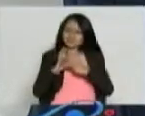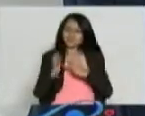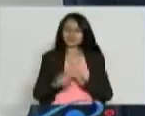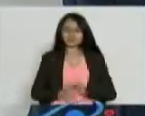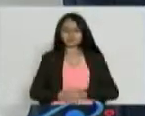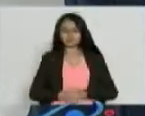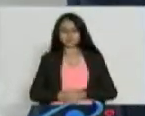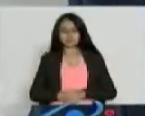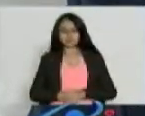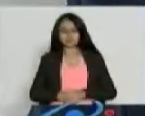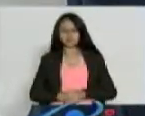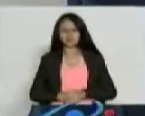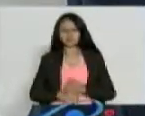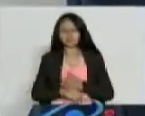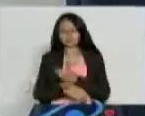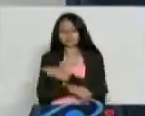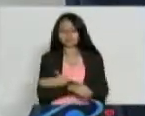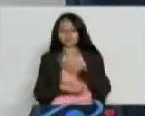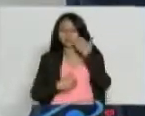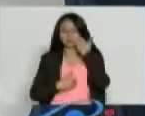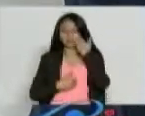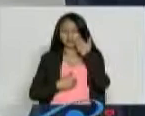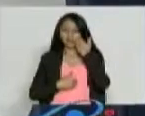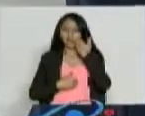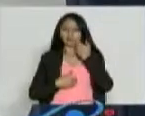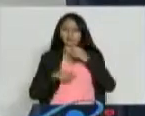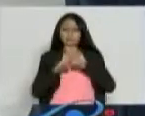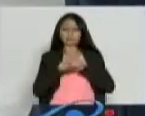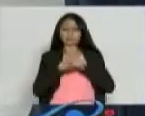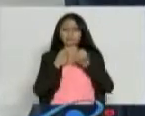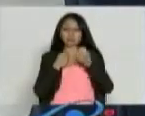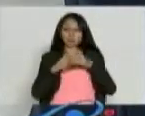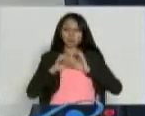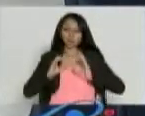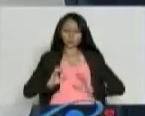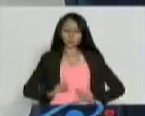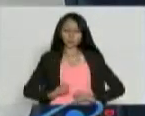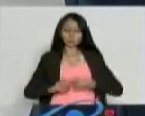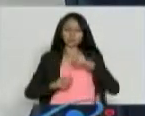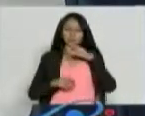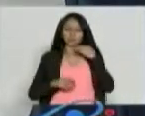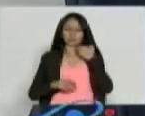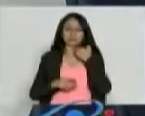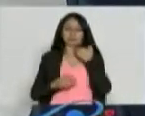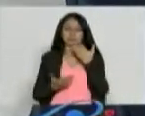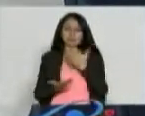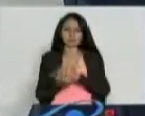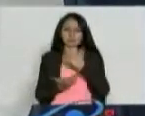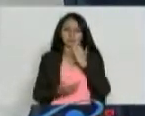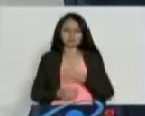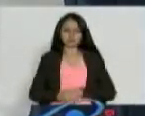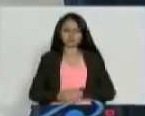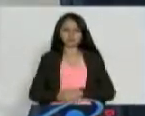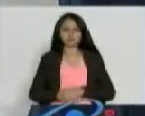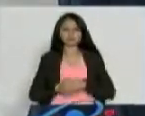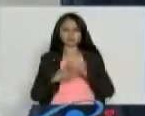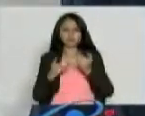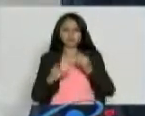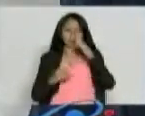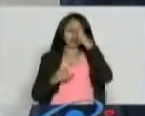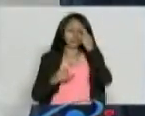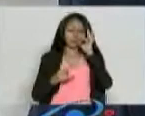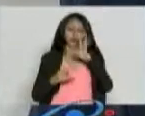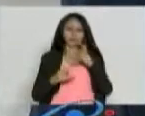antes de que la enfermedad pueda evolucionar a títulos tan altos que ya sea